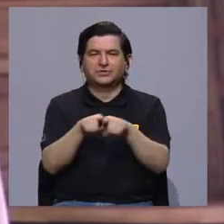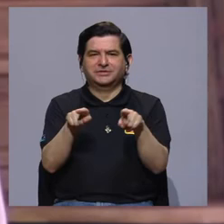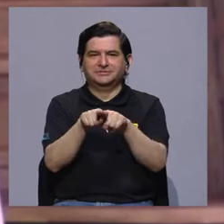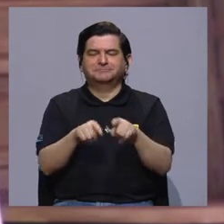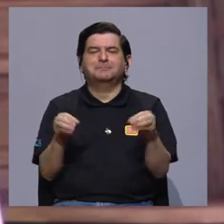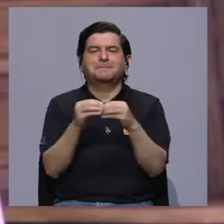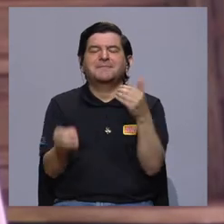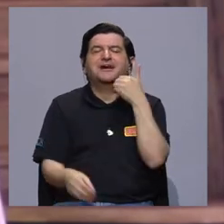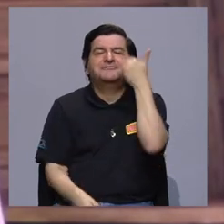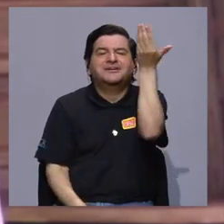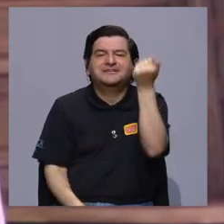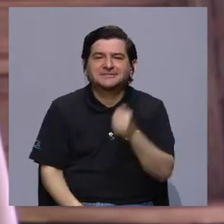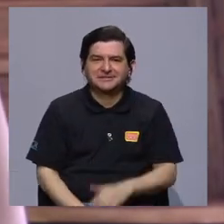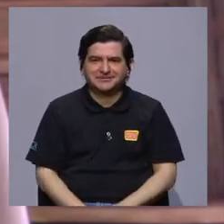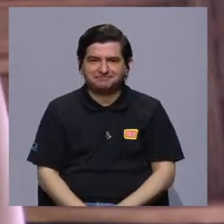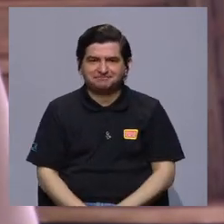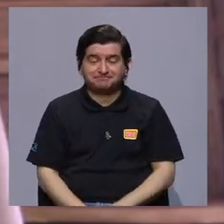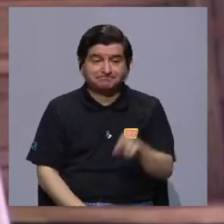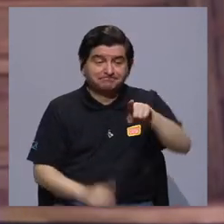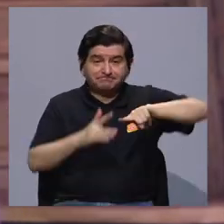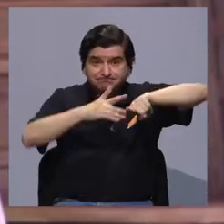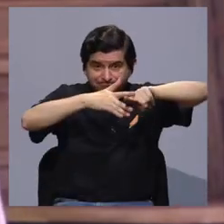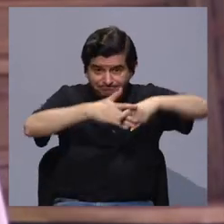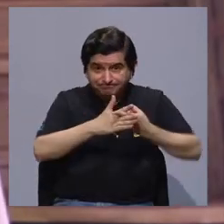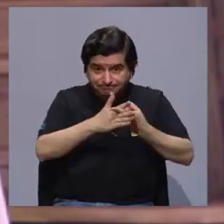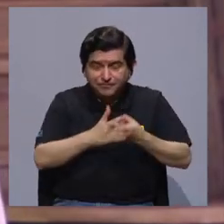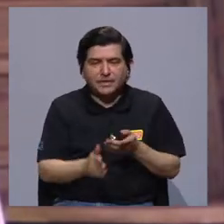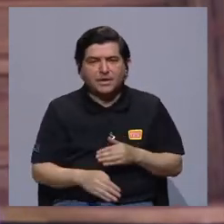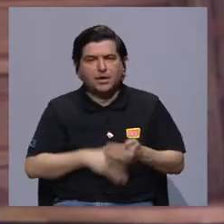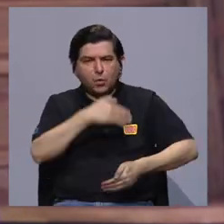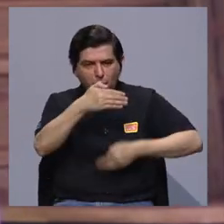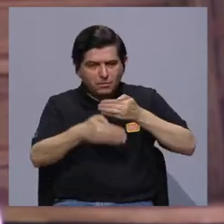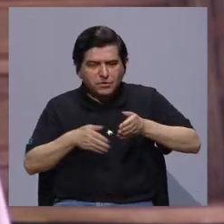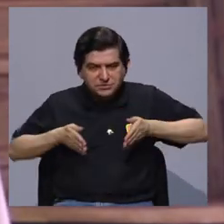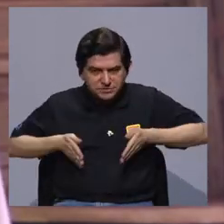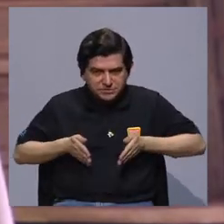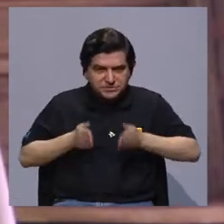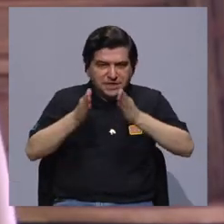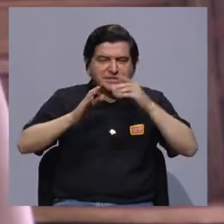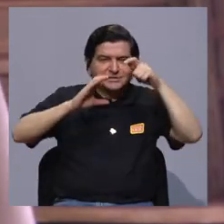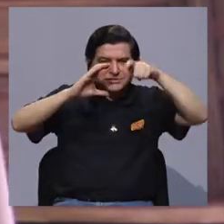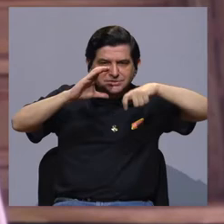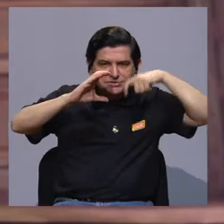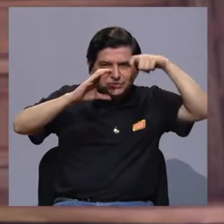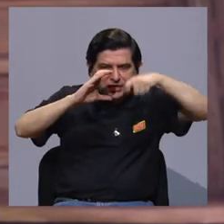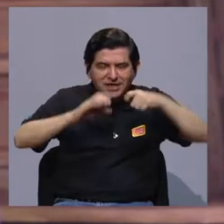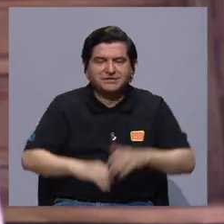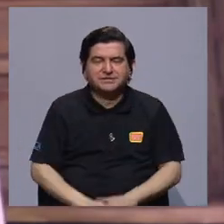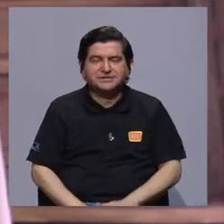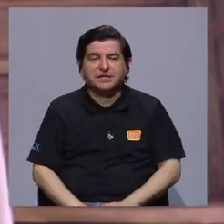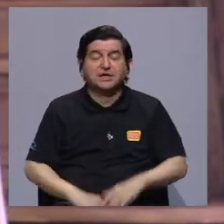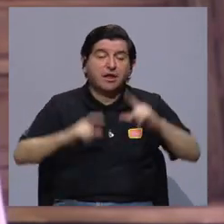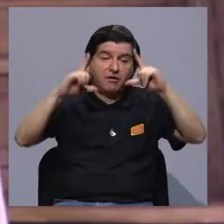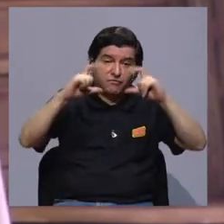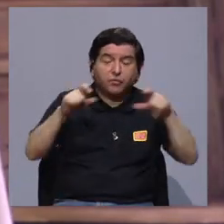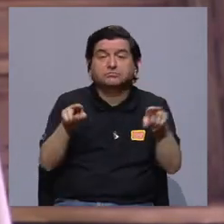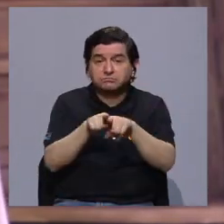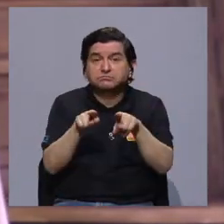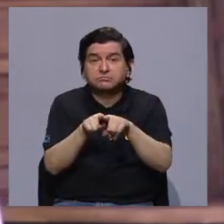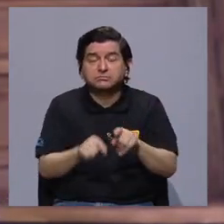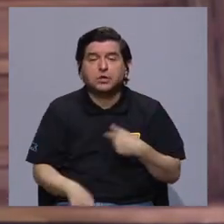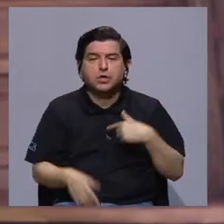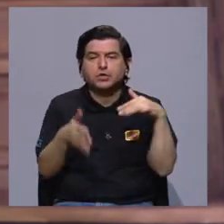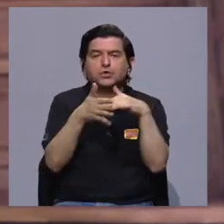también más fácil, ¿verdad? Entonces, ahí empecé un camino hacia el cine, hacia el audiovisual, lo fotográfico